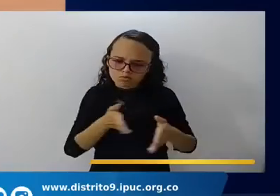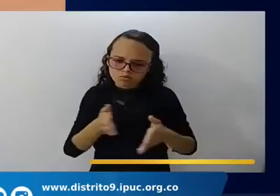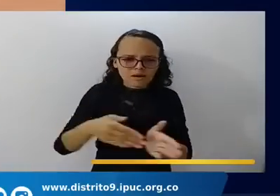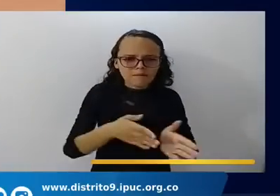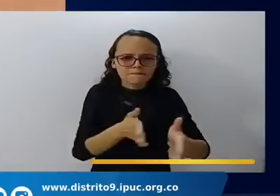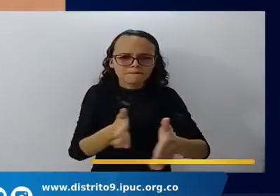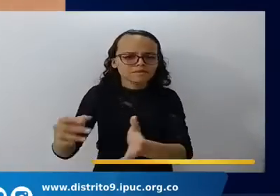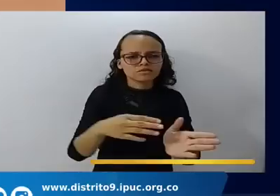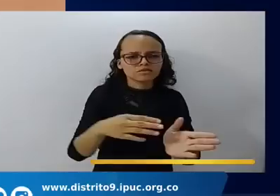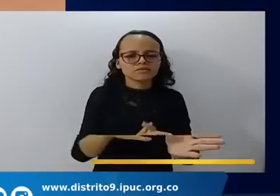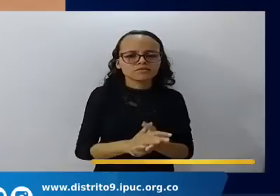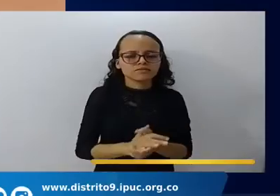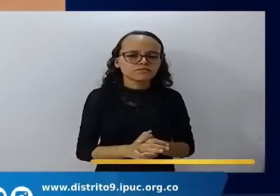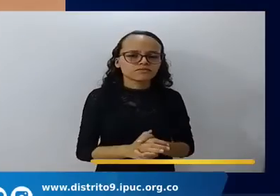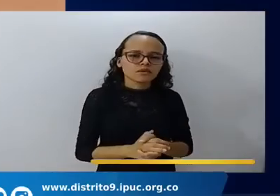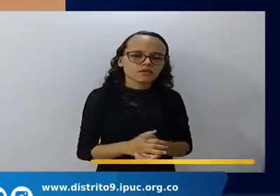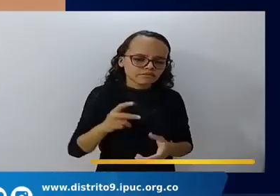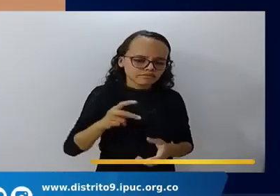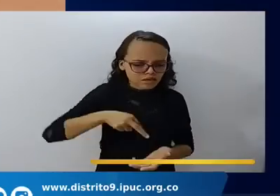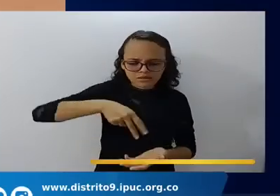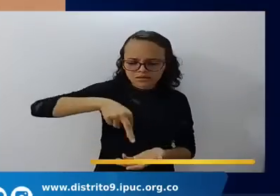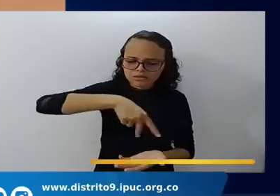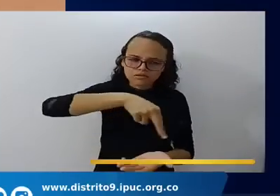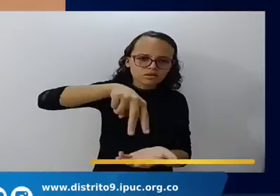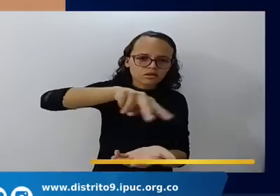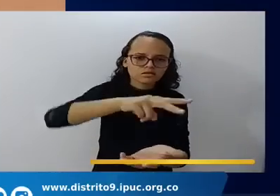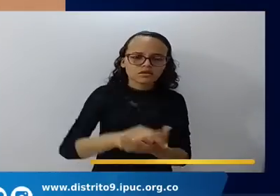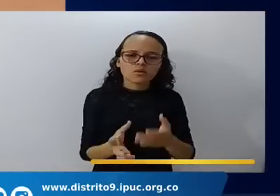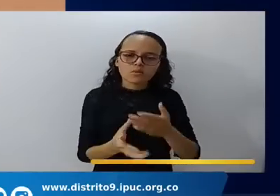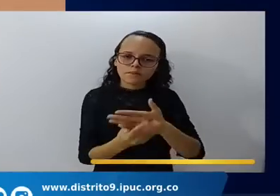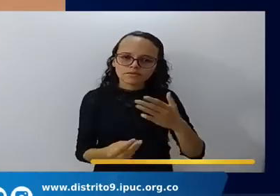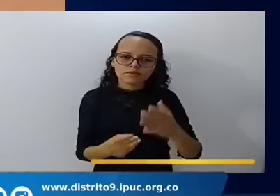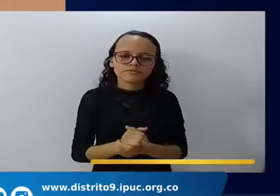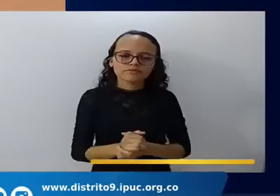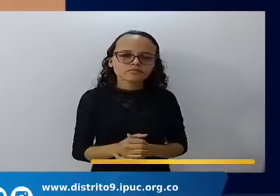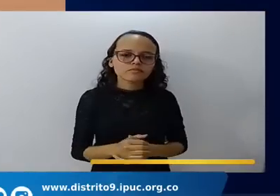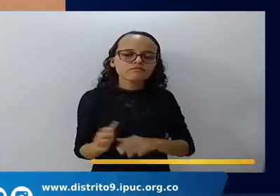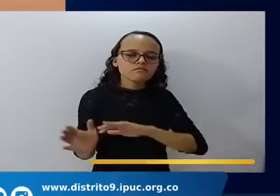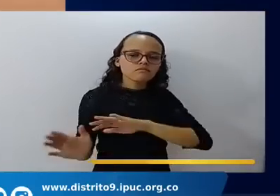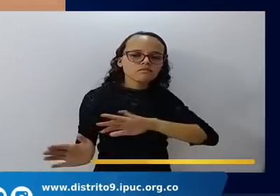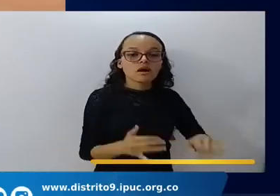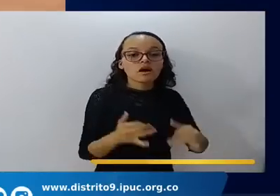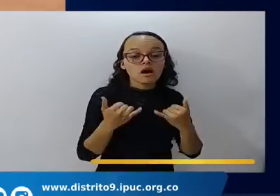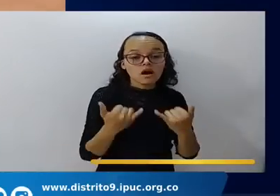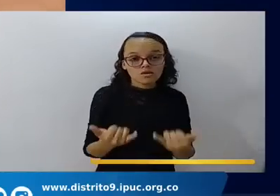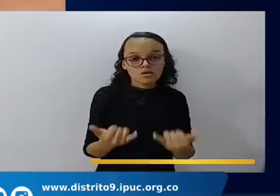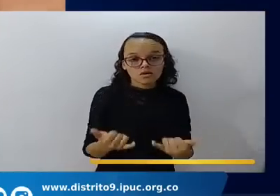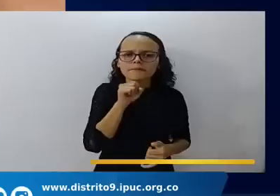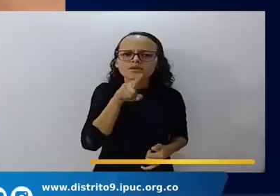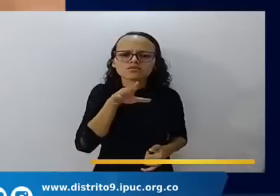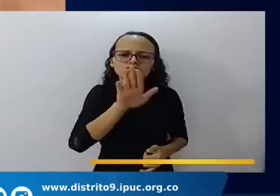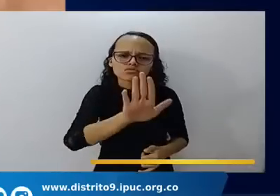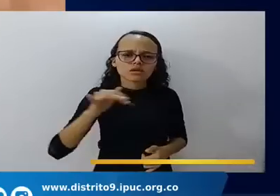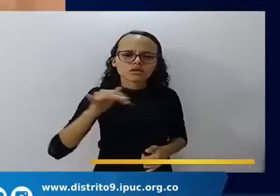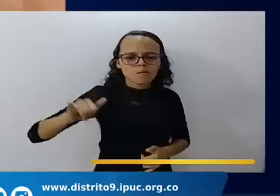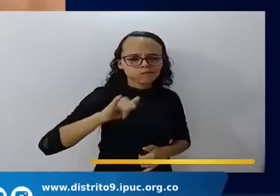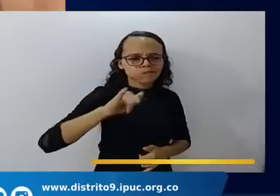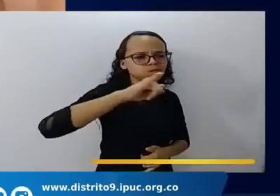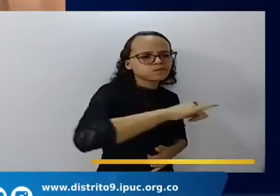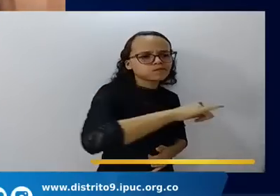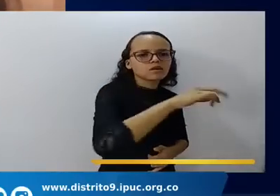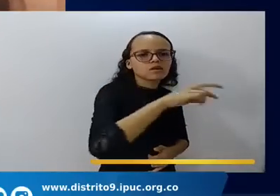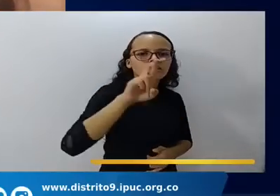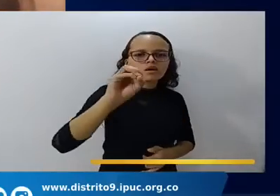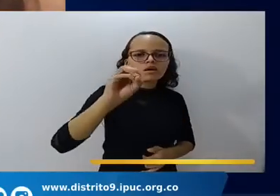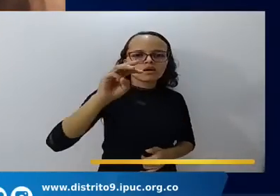usted va a Roma si ha ido si no ha ido cuando vaya si tiene la oportunidad visite las